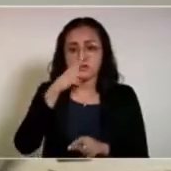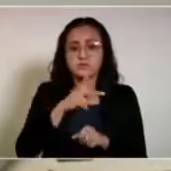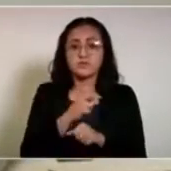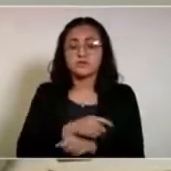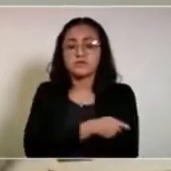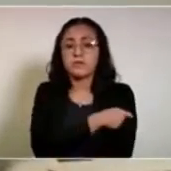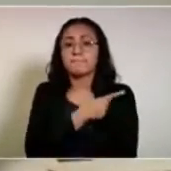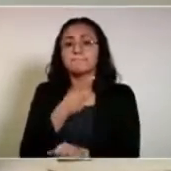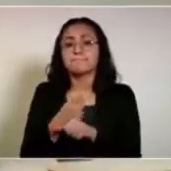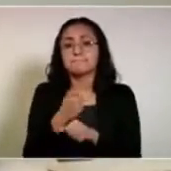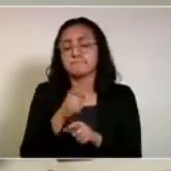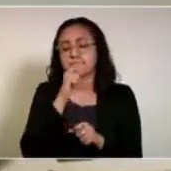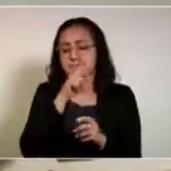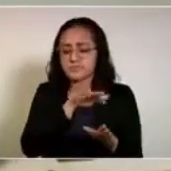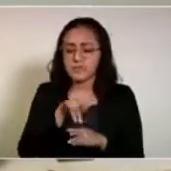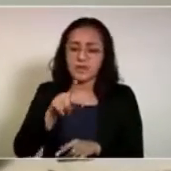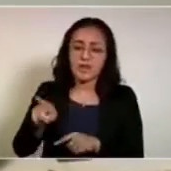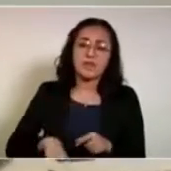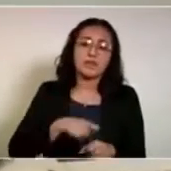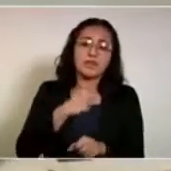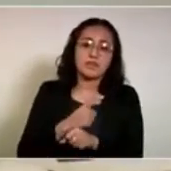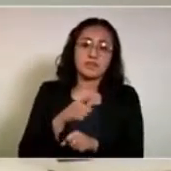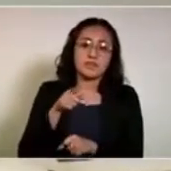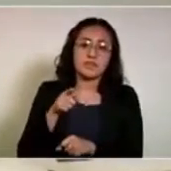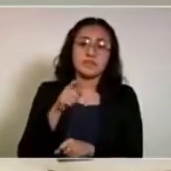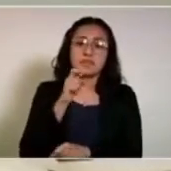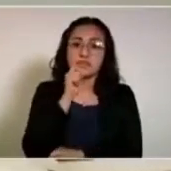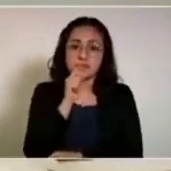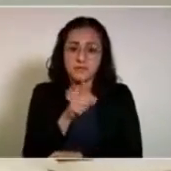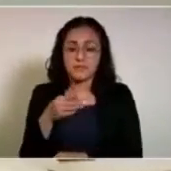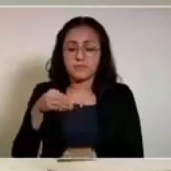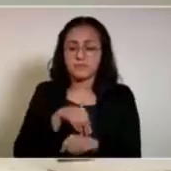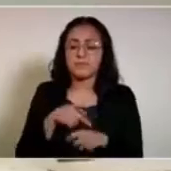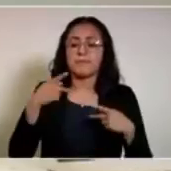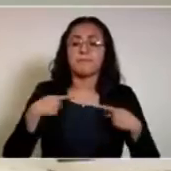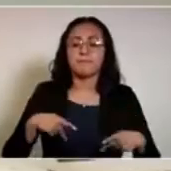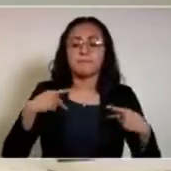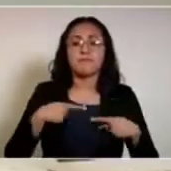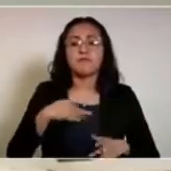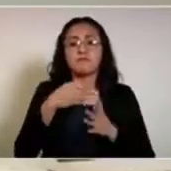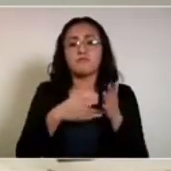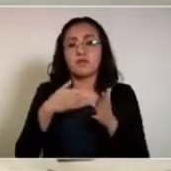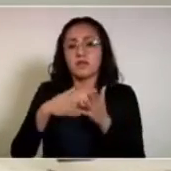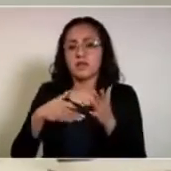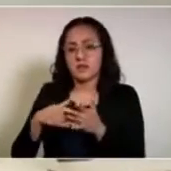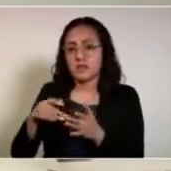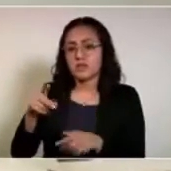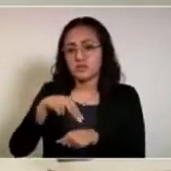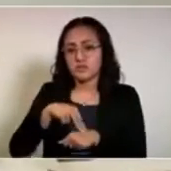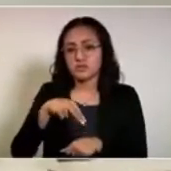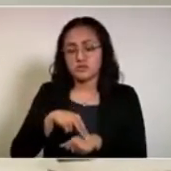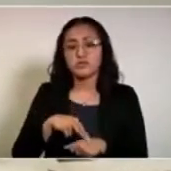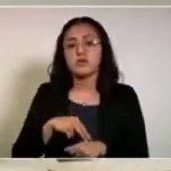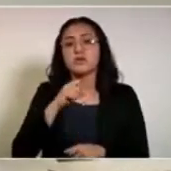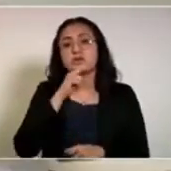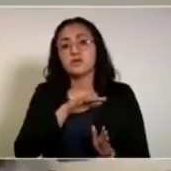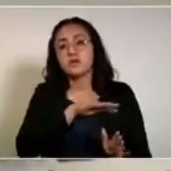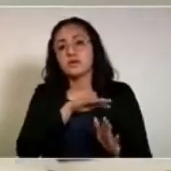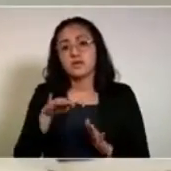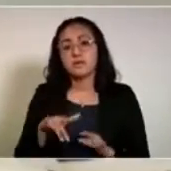para poner primeras dosis, tanto también ya viene incluido el personal fantante por la salud. Y